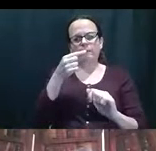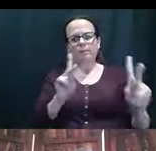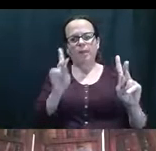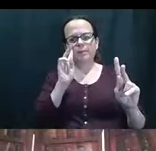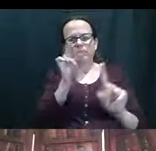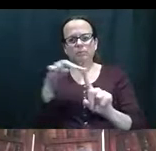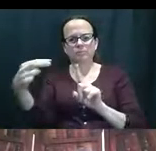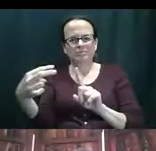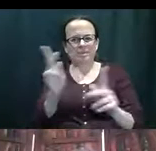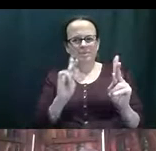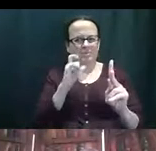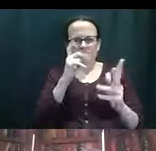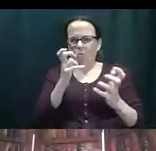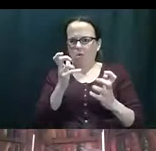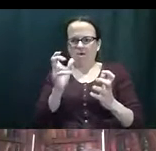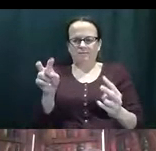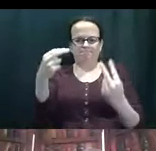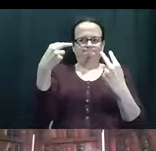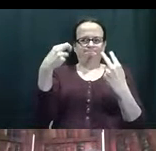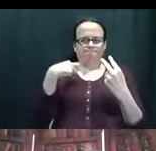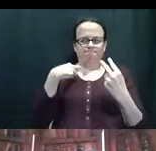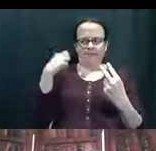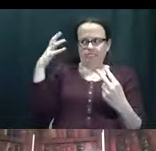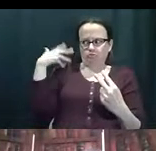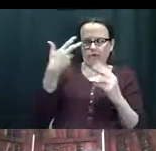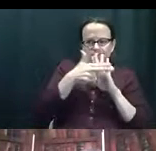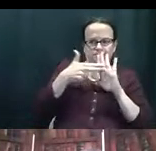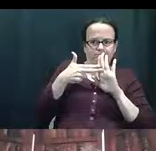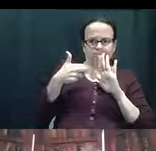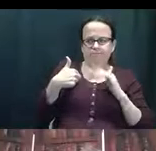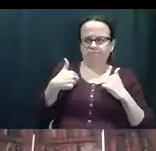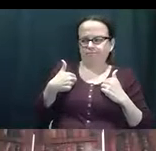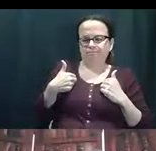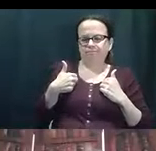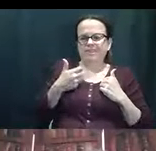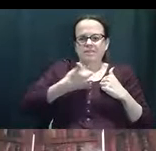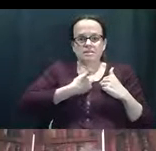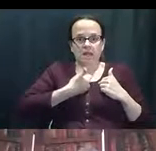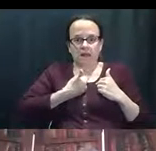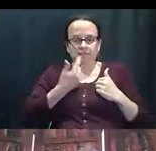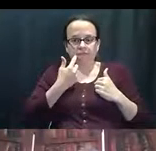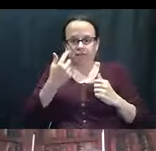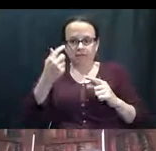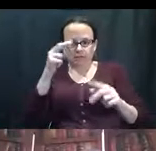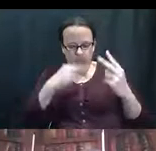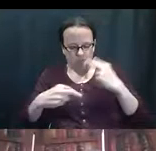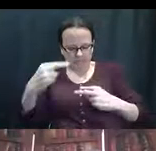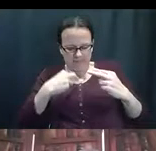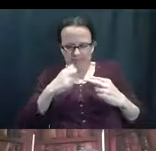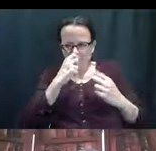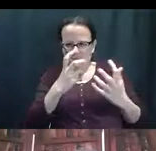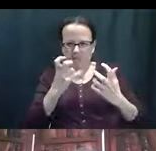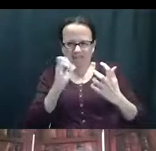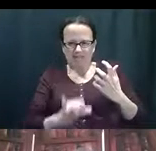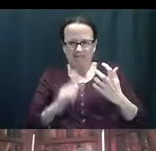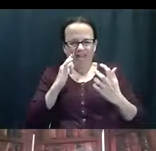público está mirando las cosas, la otra persona quiere verse como que yo estoy loca y hay esta percepción de